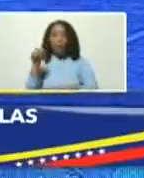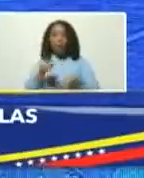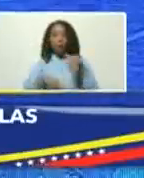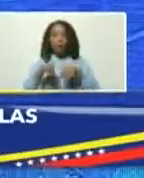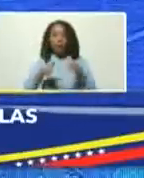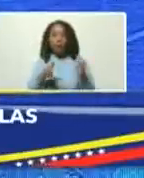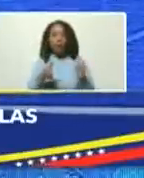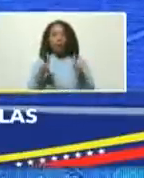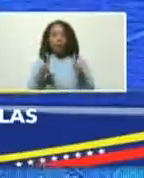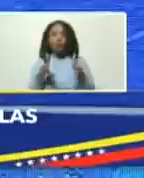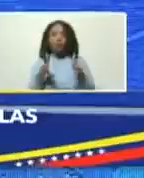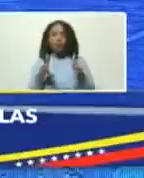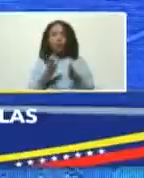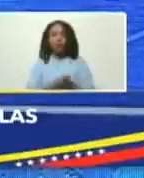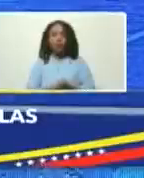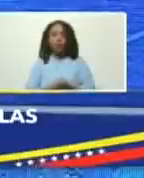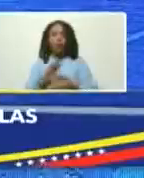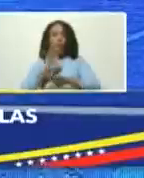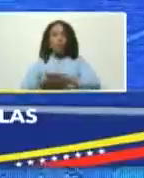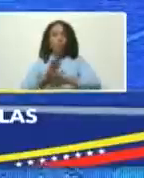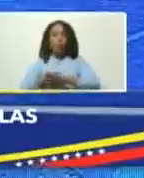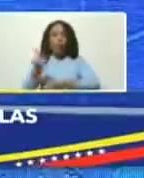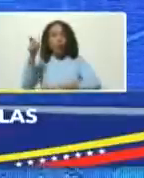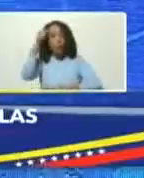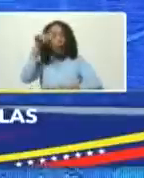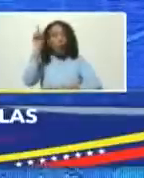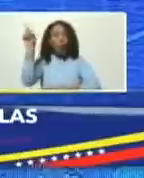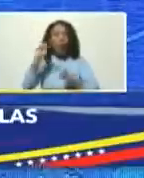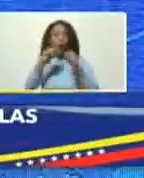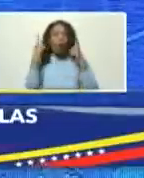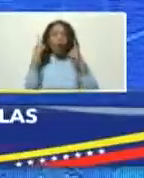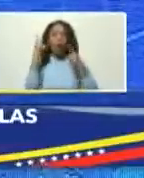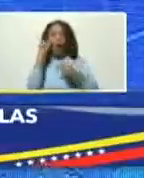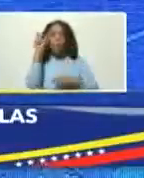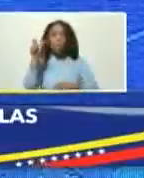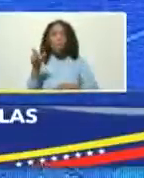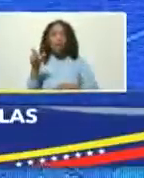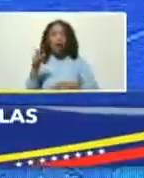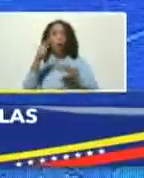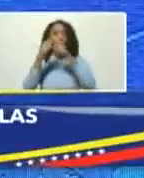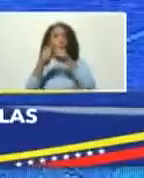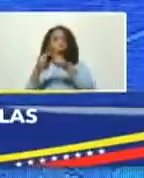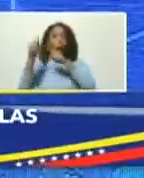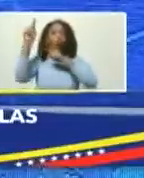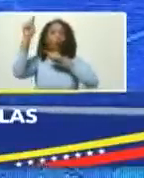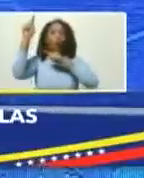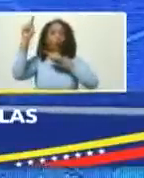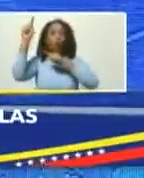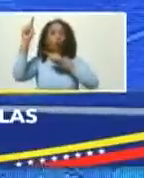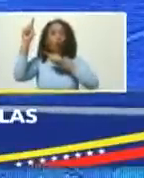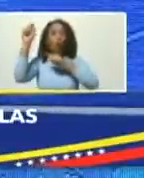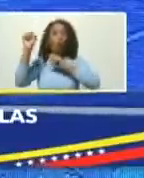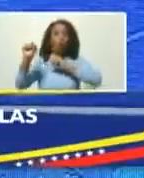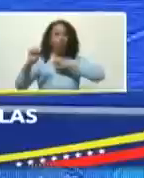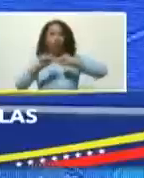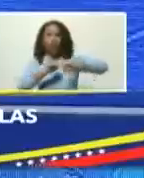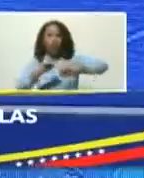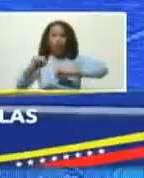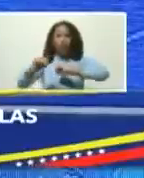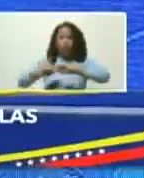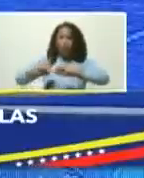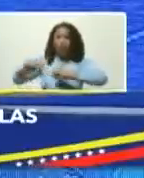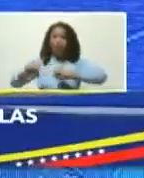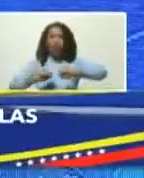por el pueblo de La Guaira Alejandro Terán es otro de los motorcitos que